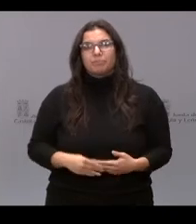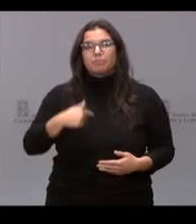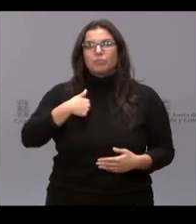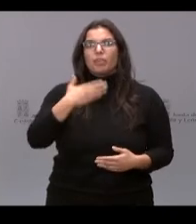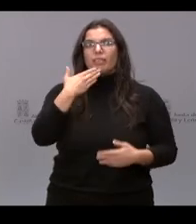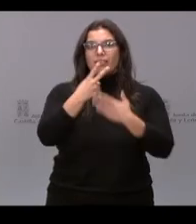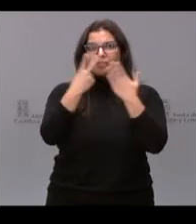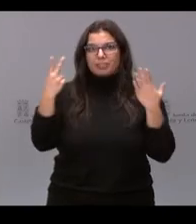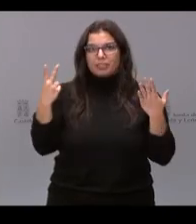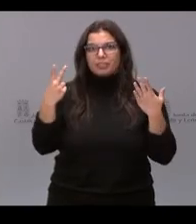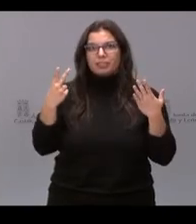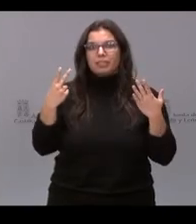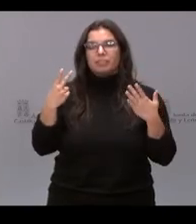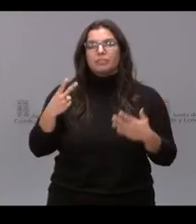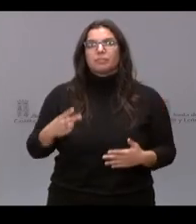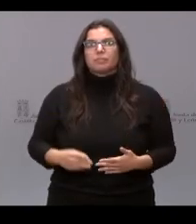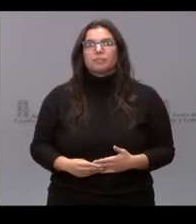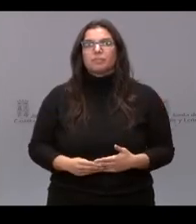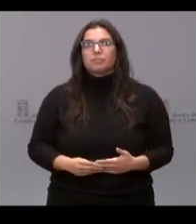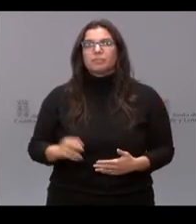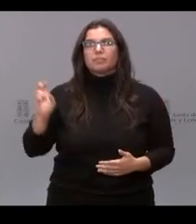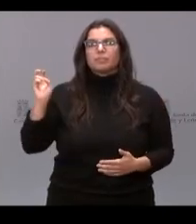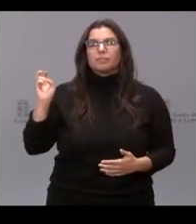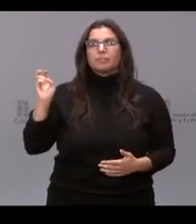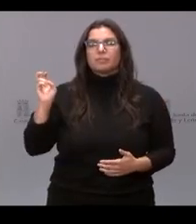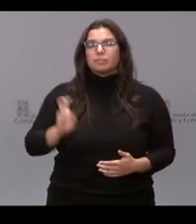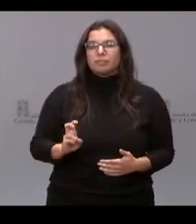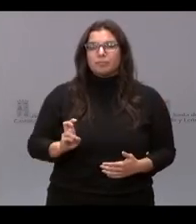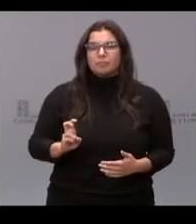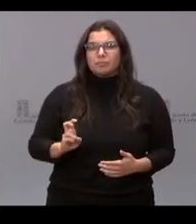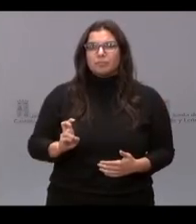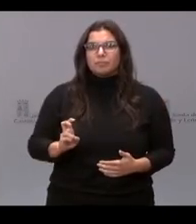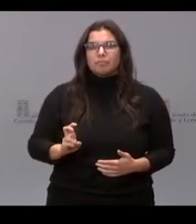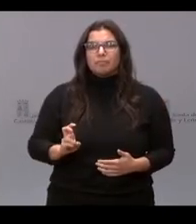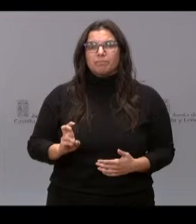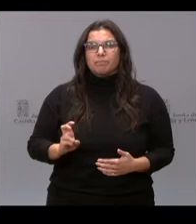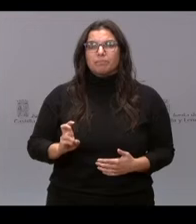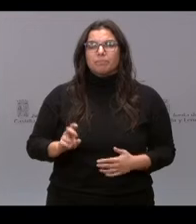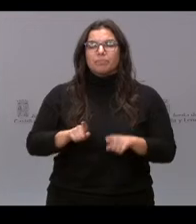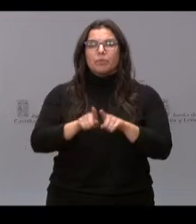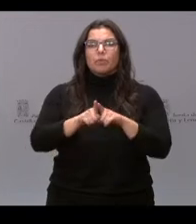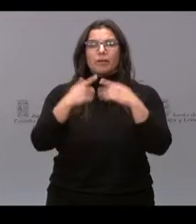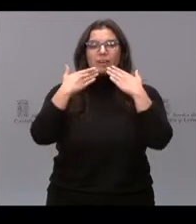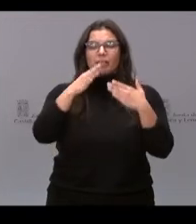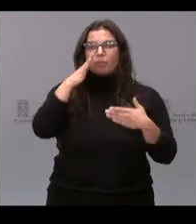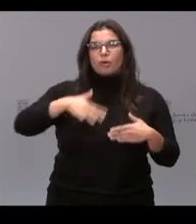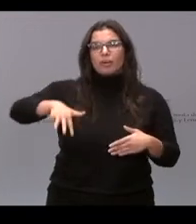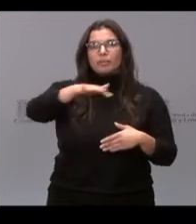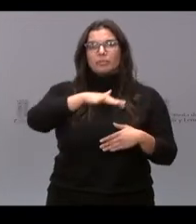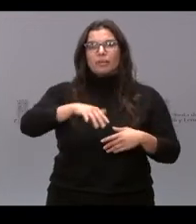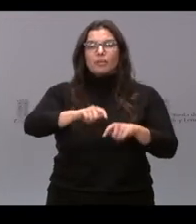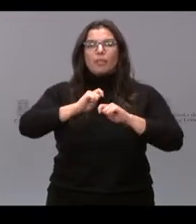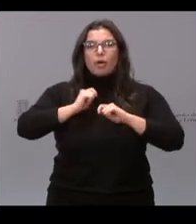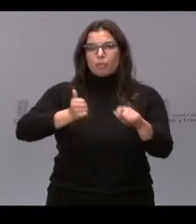17 años, soy de Valladolid. Y vengo de Redíncola, entidad y espacio que me da la oportunidad y me ayuda en mi día a día.